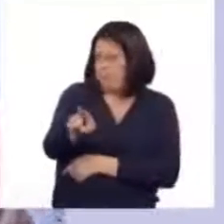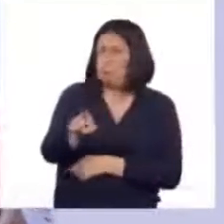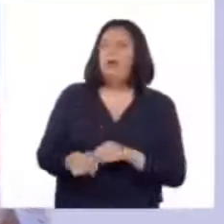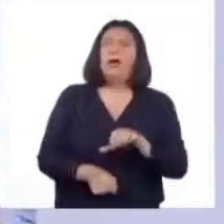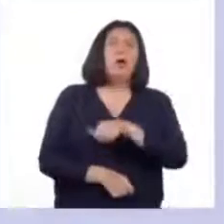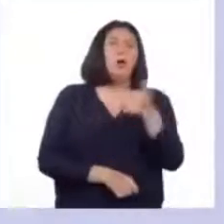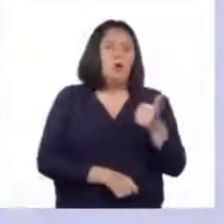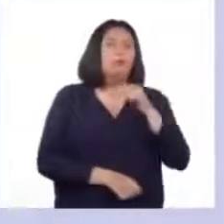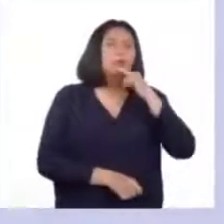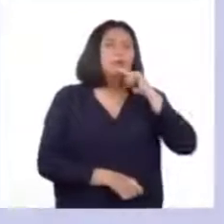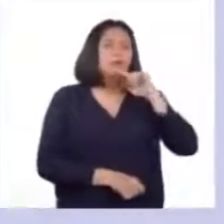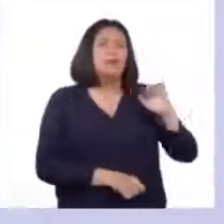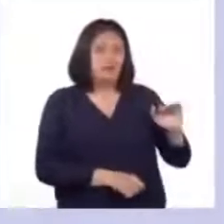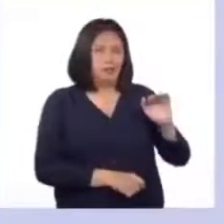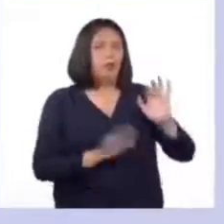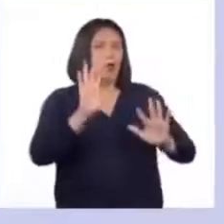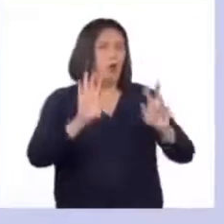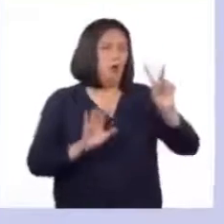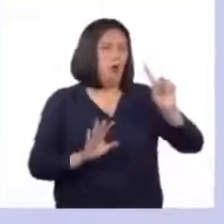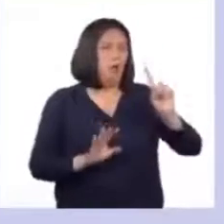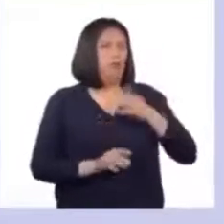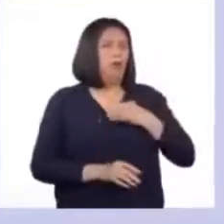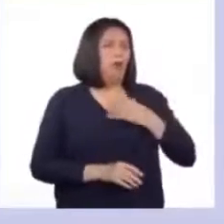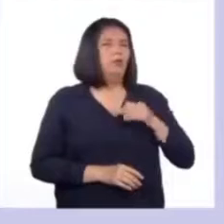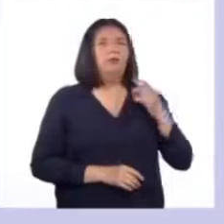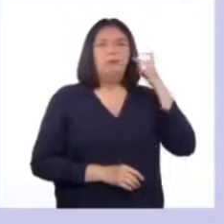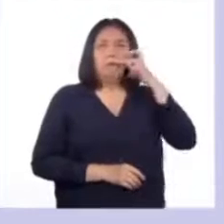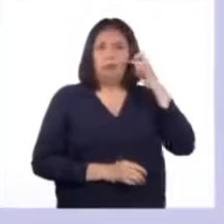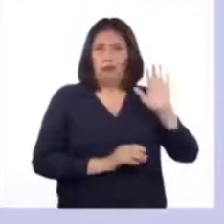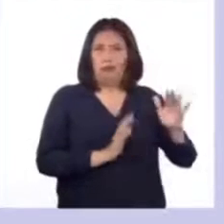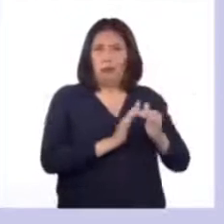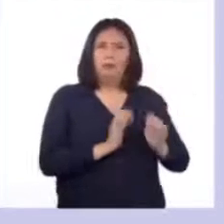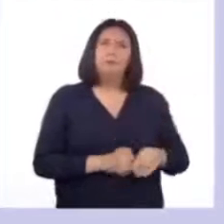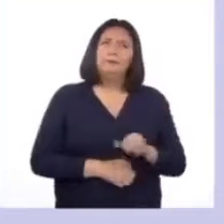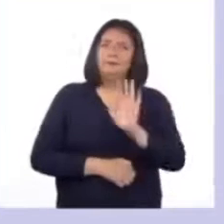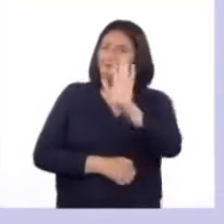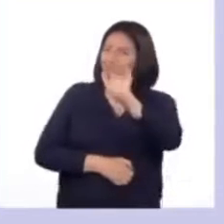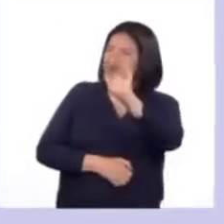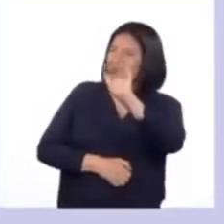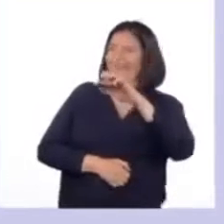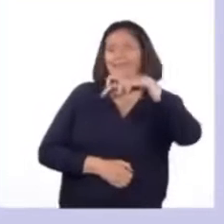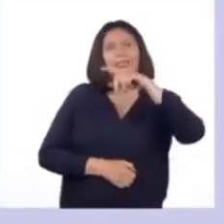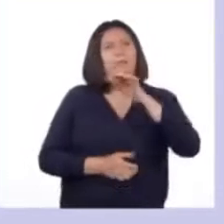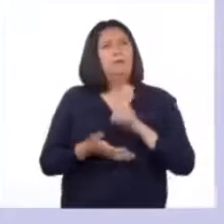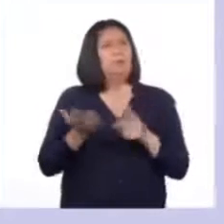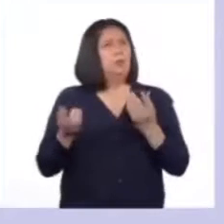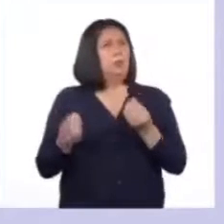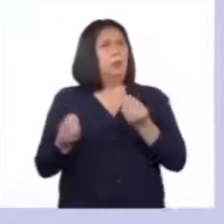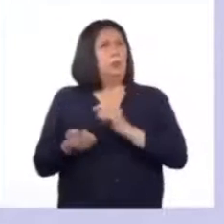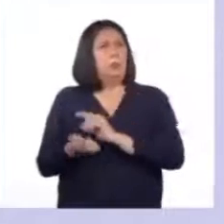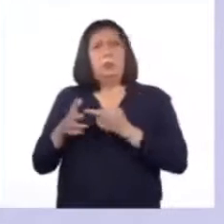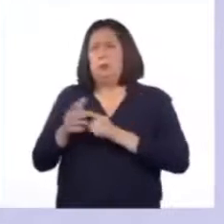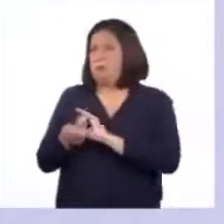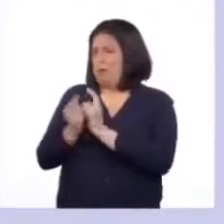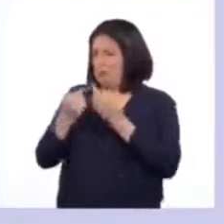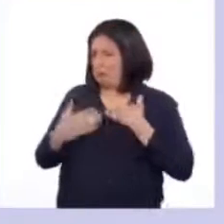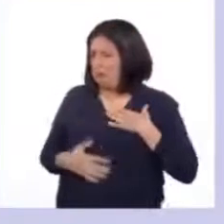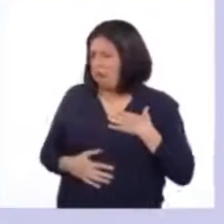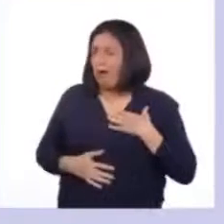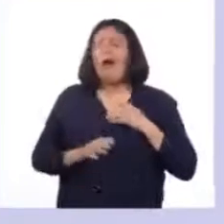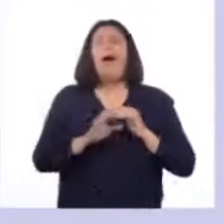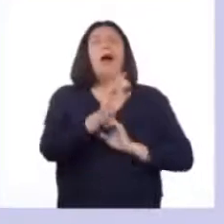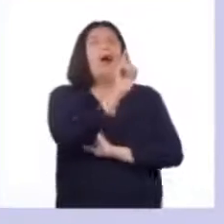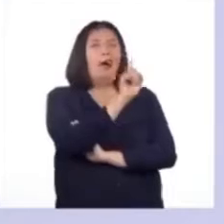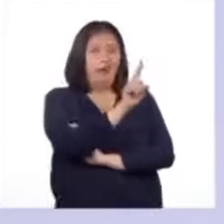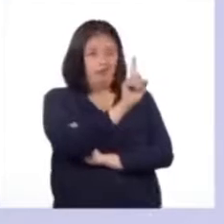11 años que vive en la ciudad de Puno. Ella pregunta... Hola, Patti. ¿Cuándo empezar a cambiar mi cuerpo? Es una